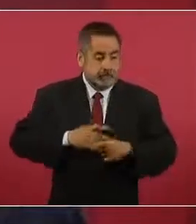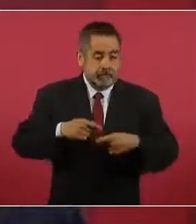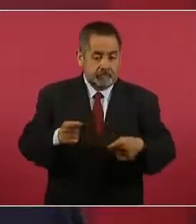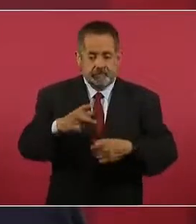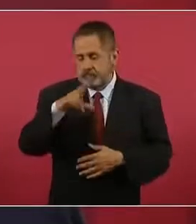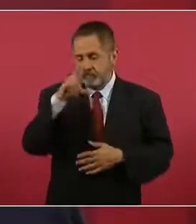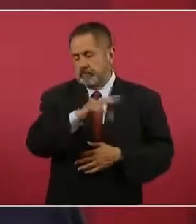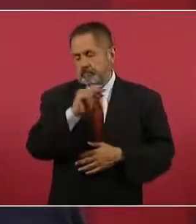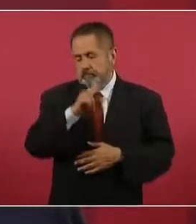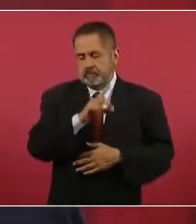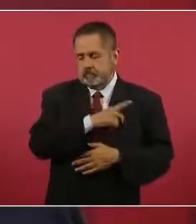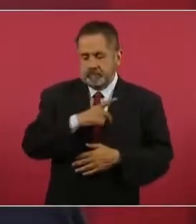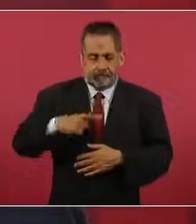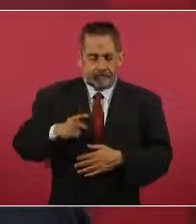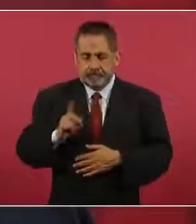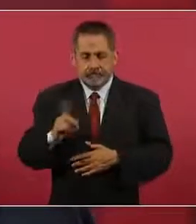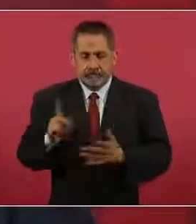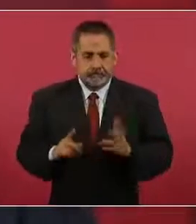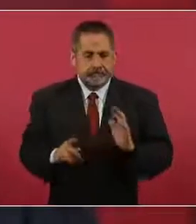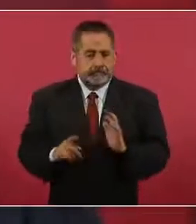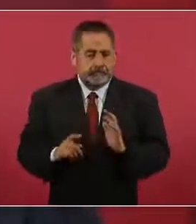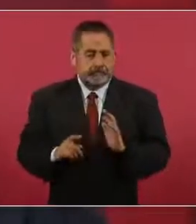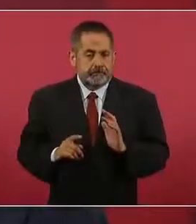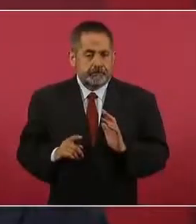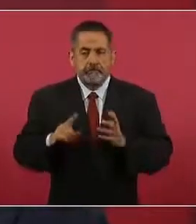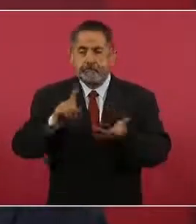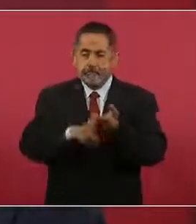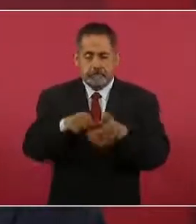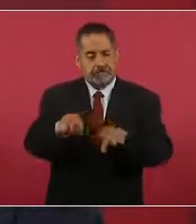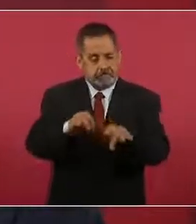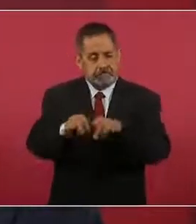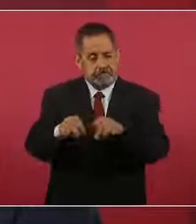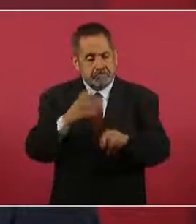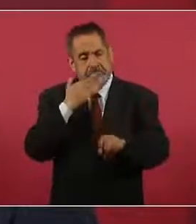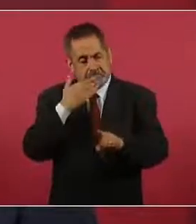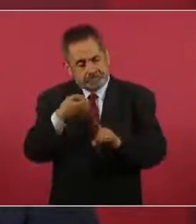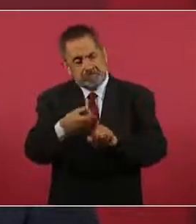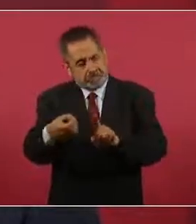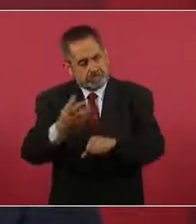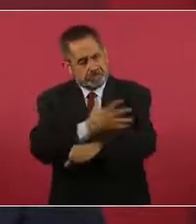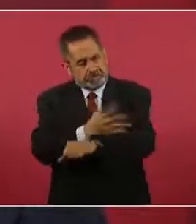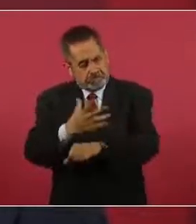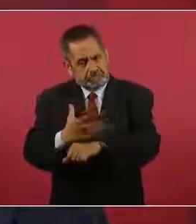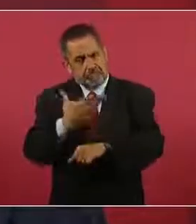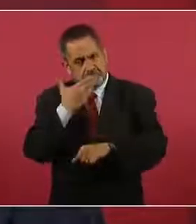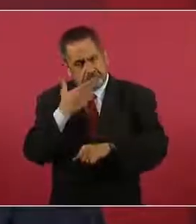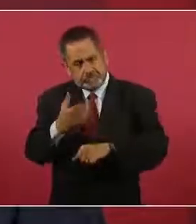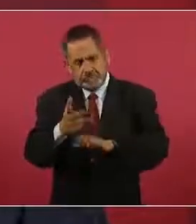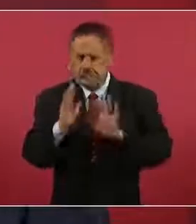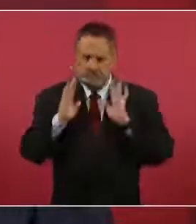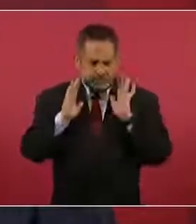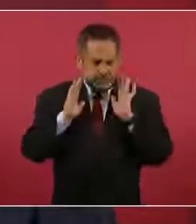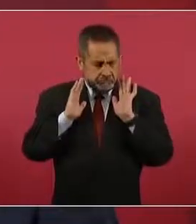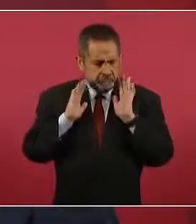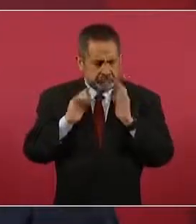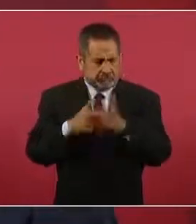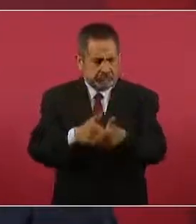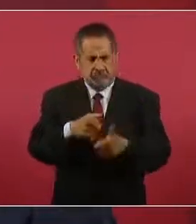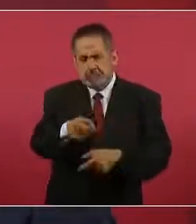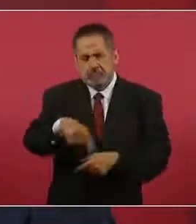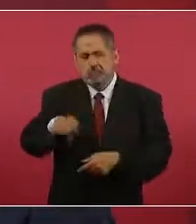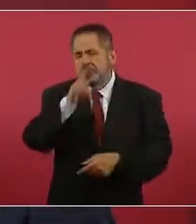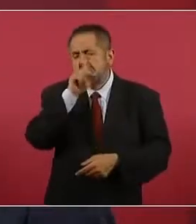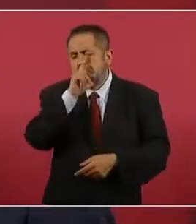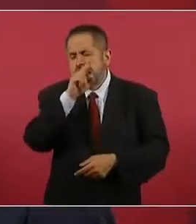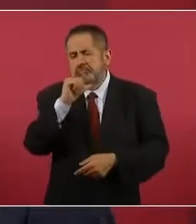claro. El que está trabajando bien, que es un buen servidor público, ese no debe de preocuparse